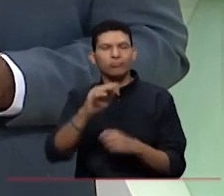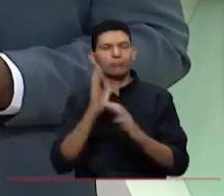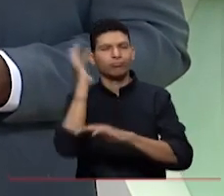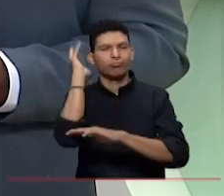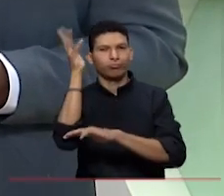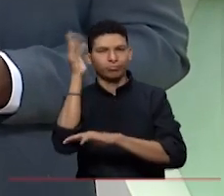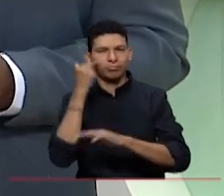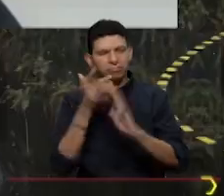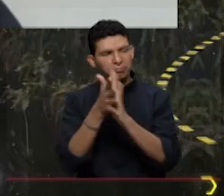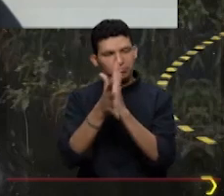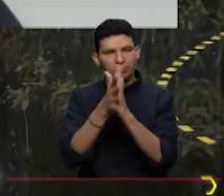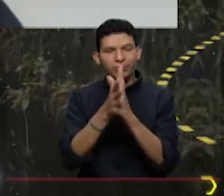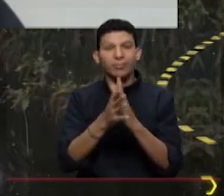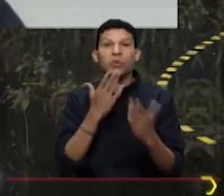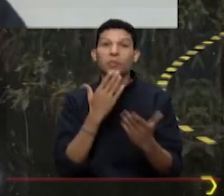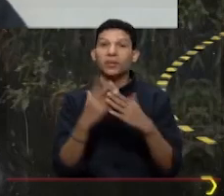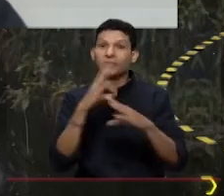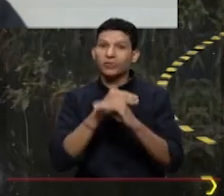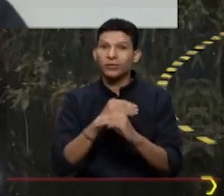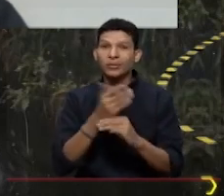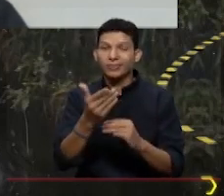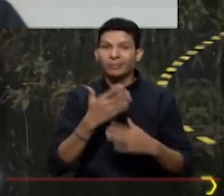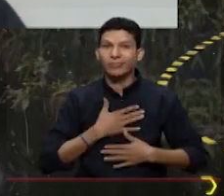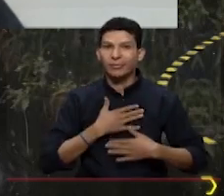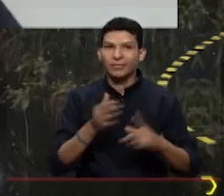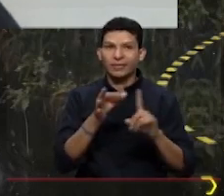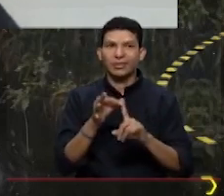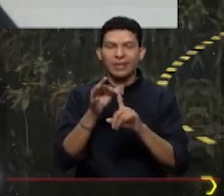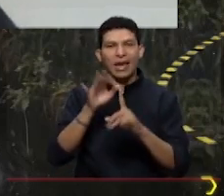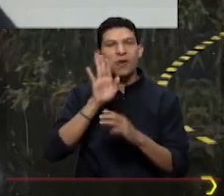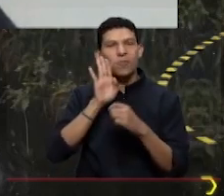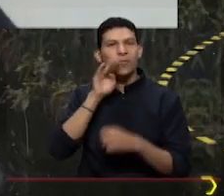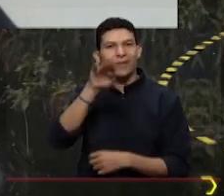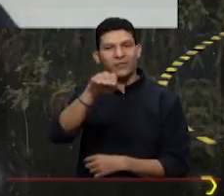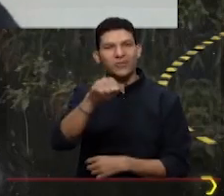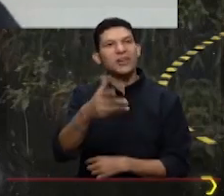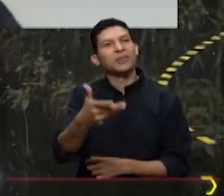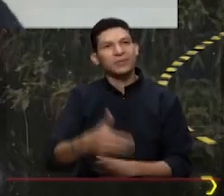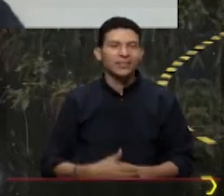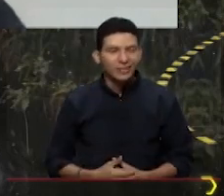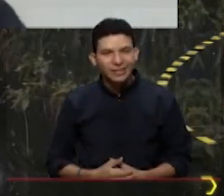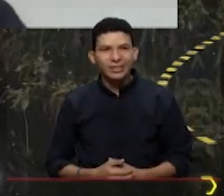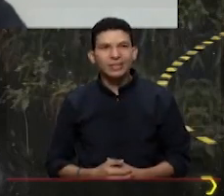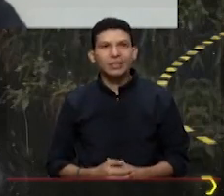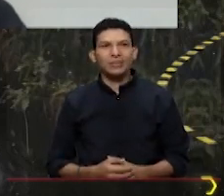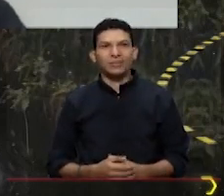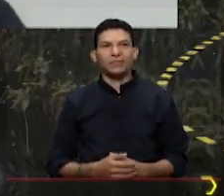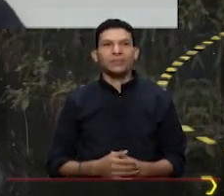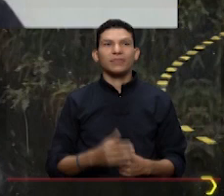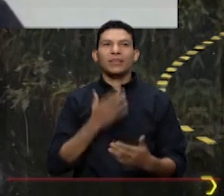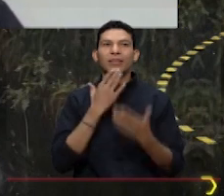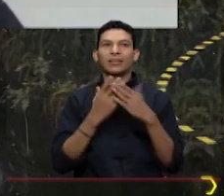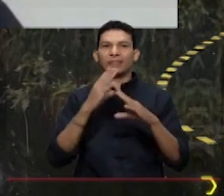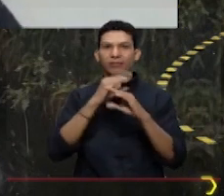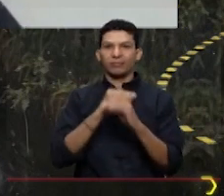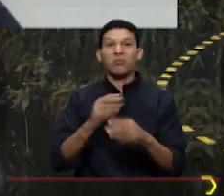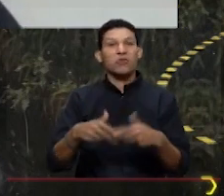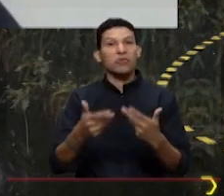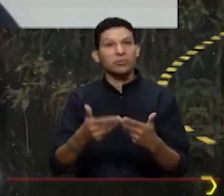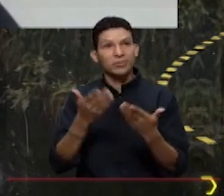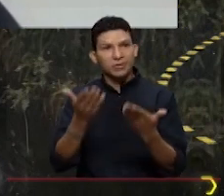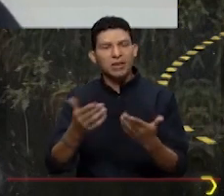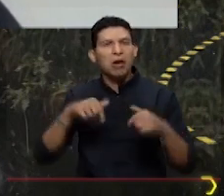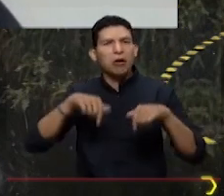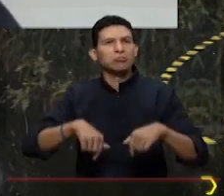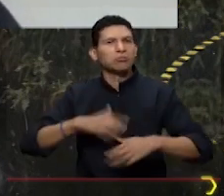la experiencia. Biólogo, buenas noches. Un saludo muy especial allá en el puerto. ¿Cómo está? Buenas noches, Luis. ¿Cómo es? ¿Cómo es? se Por ejemplo,